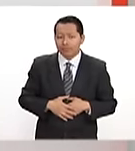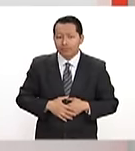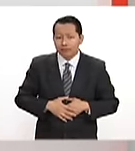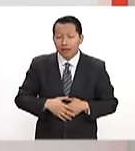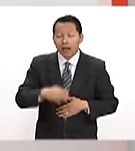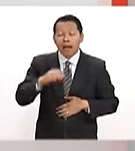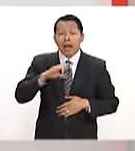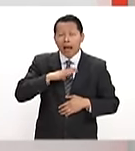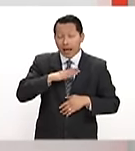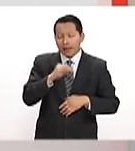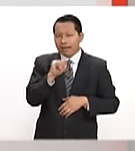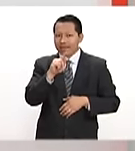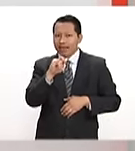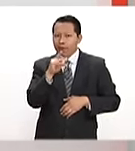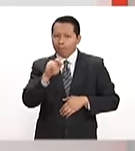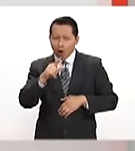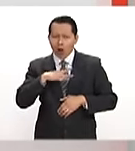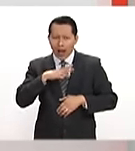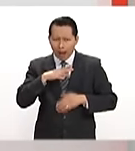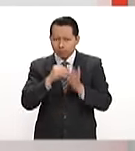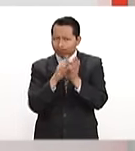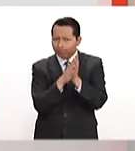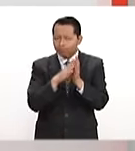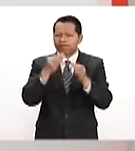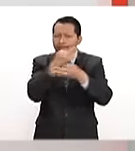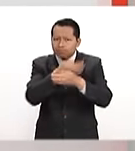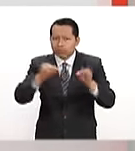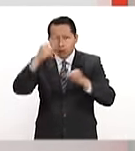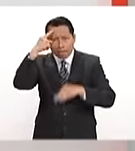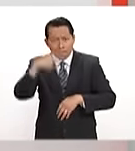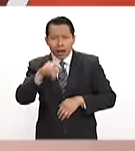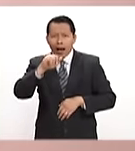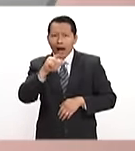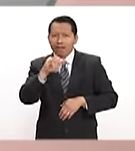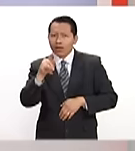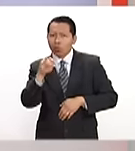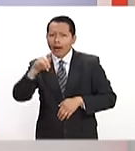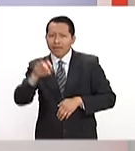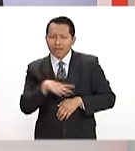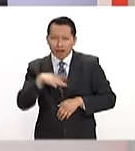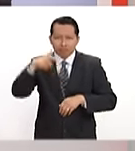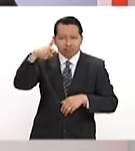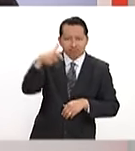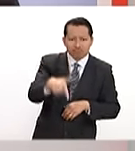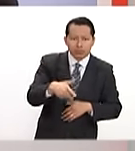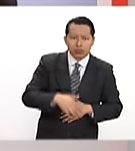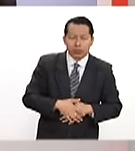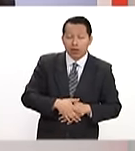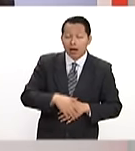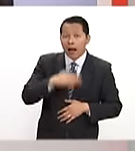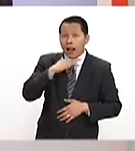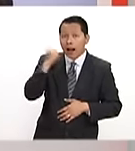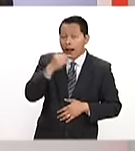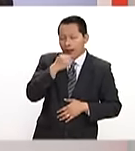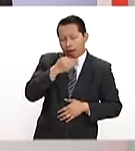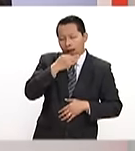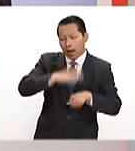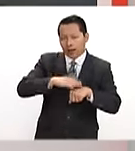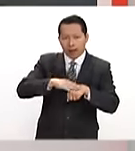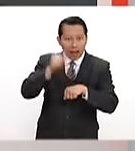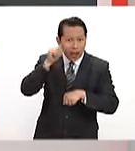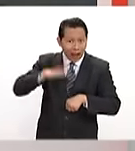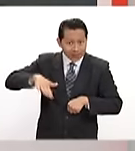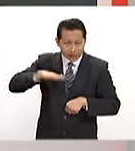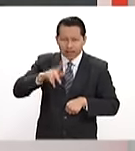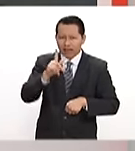La Interpol hace pública la ficha roja para localizar a Javier Duarte. Alemania advierte que Asia podría ocupar el lugar